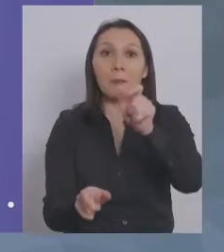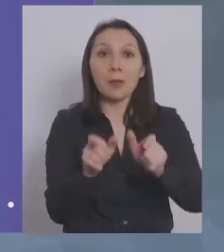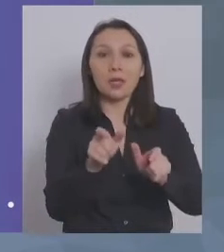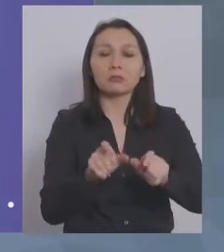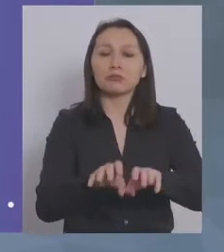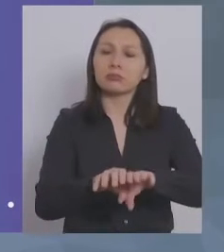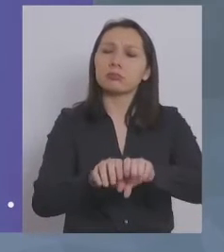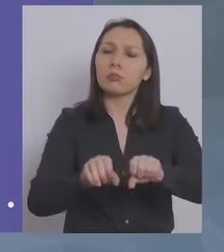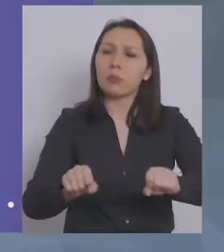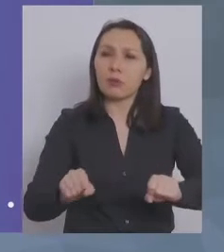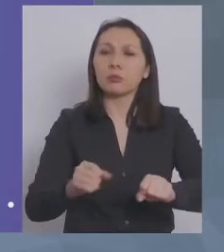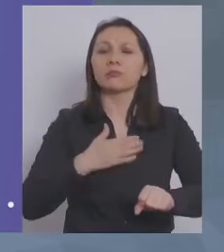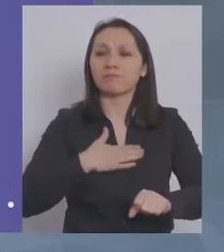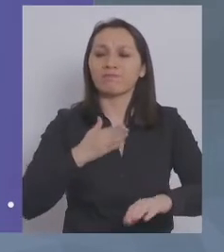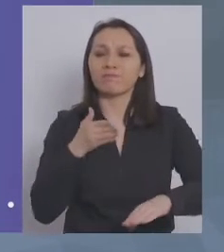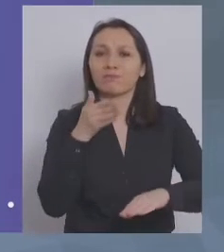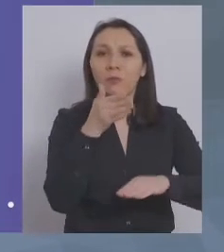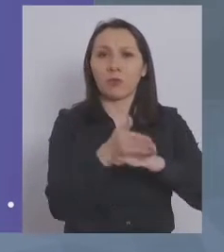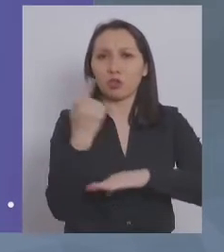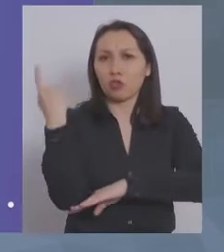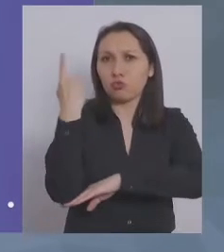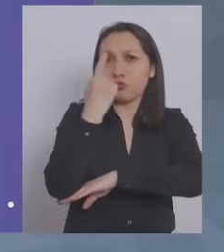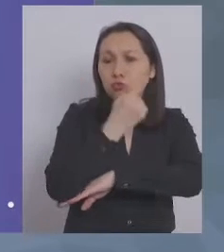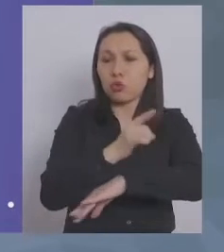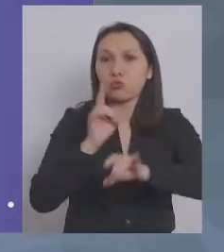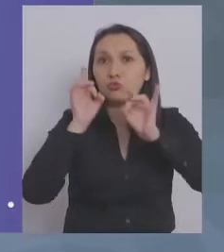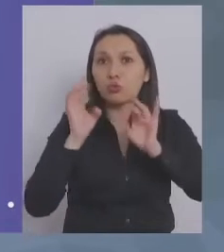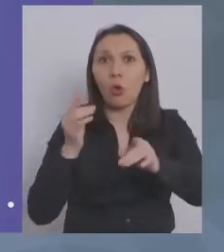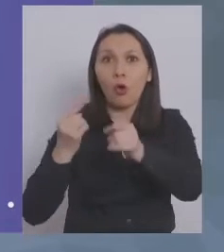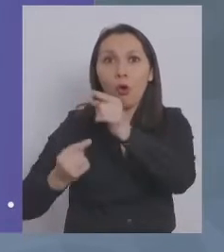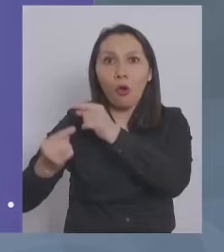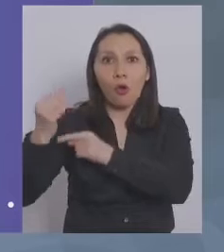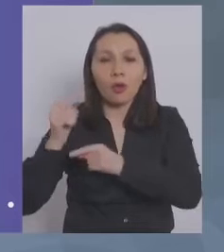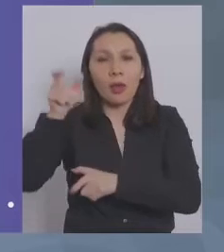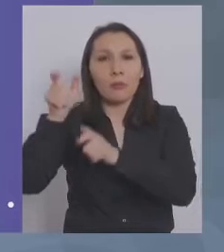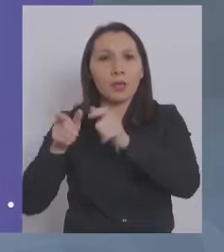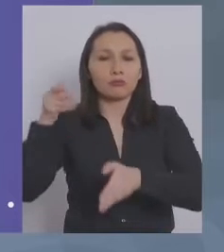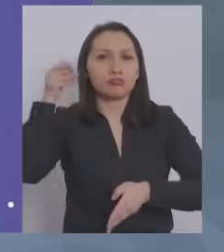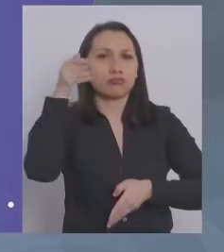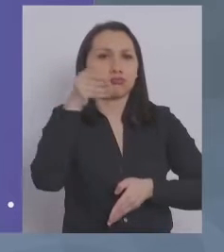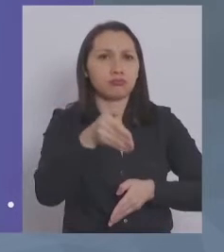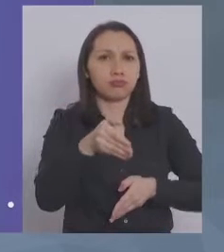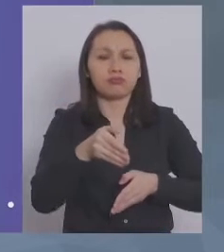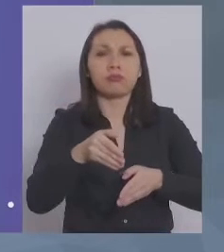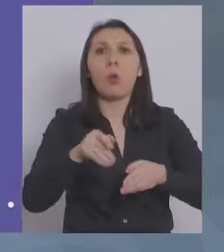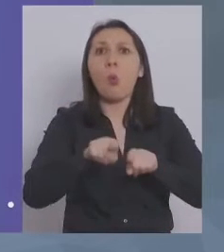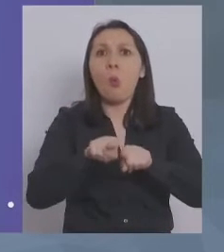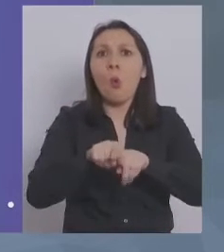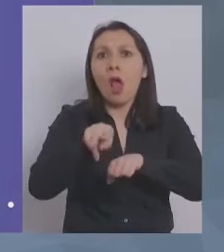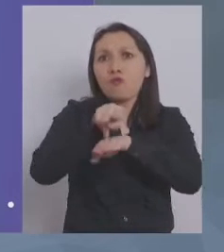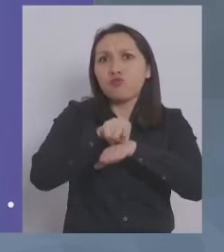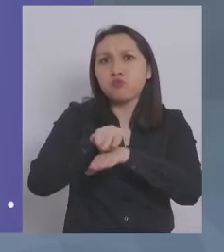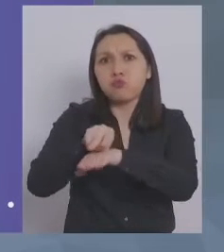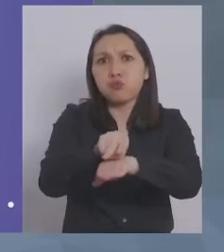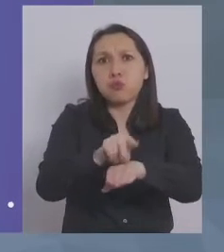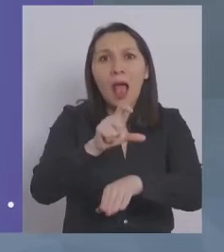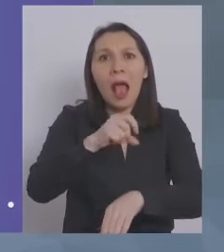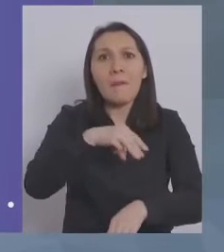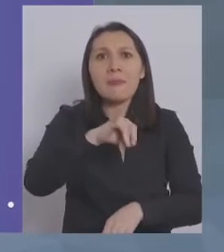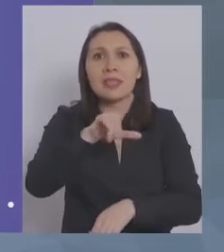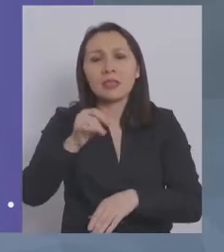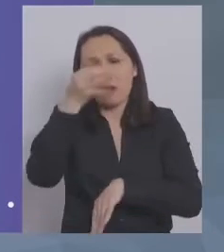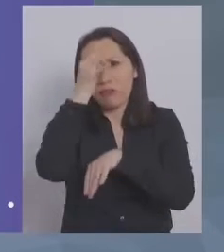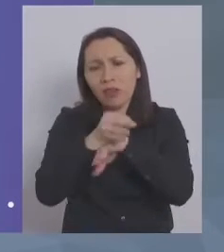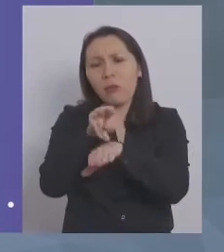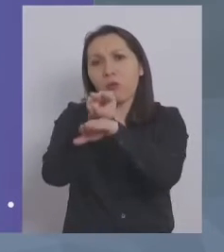personas comprometidas con ir a votar en esta jornada histórica. Personas que han llegado a votar en camilla, como Corina, que está votando